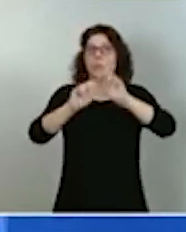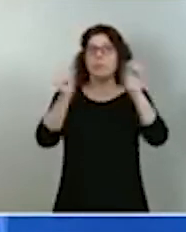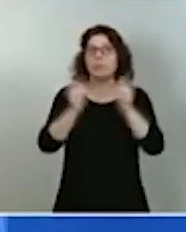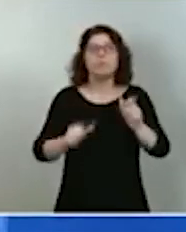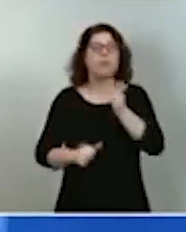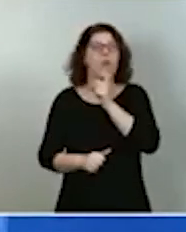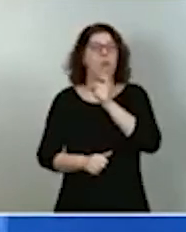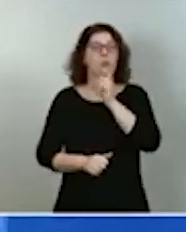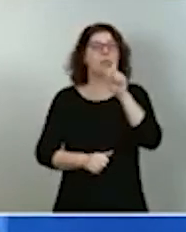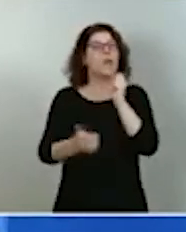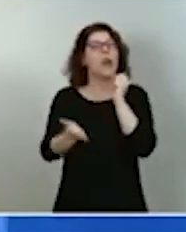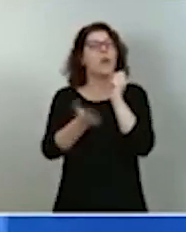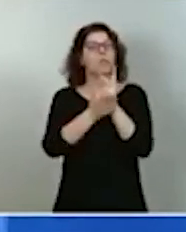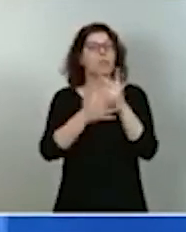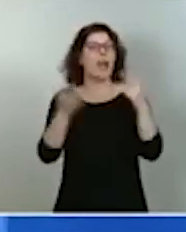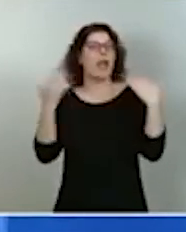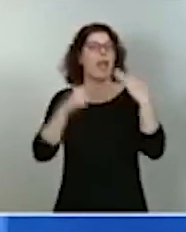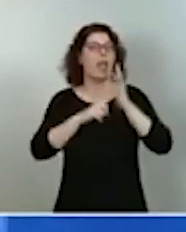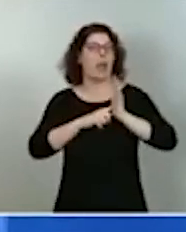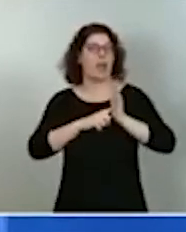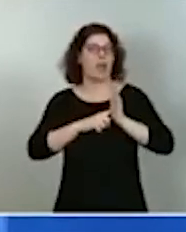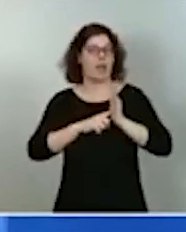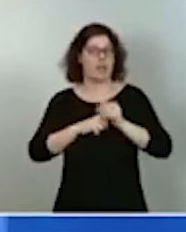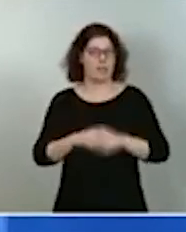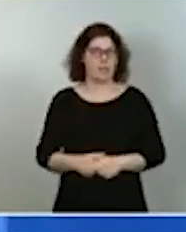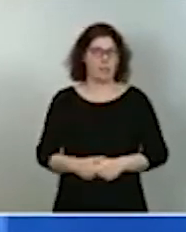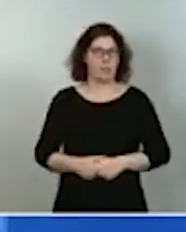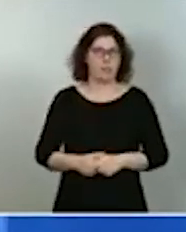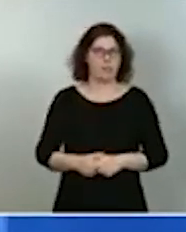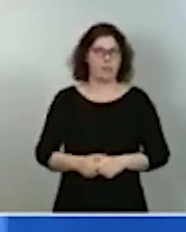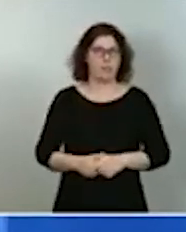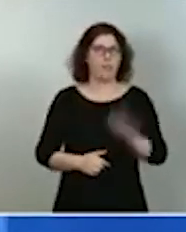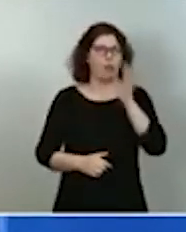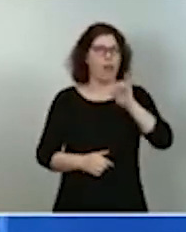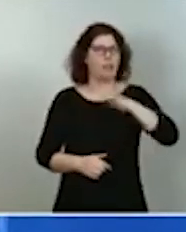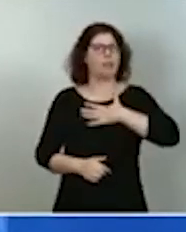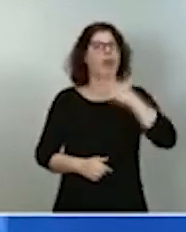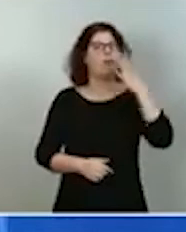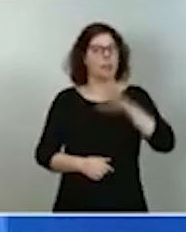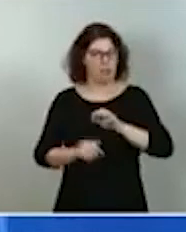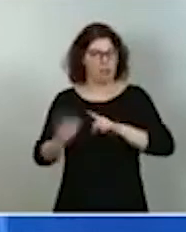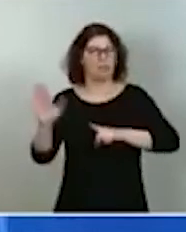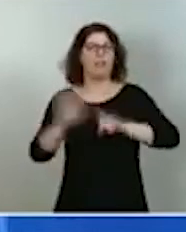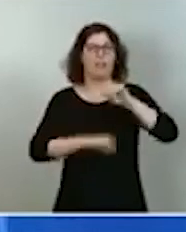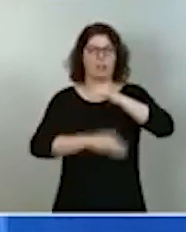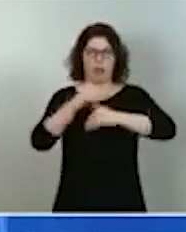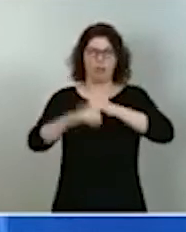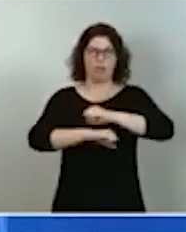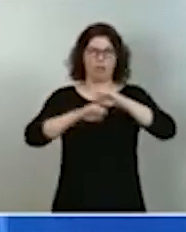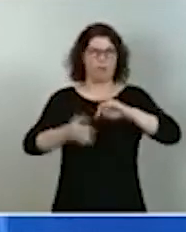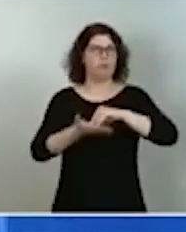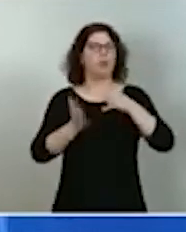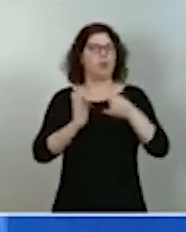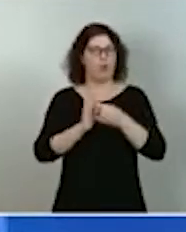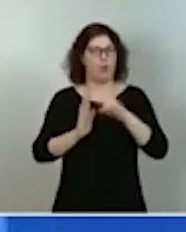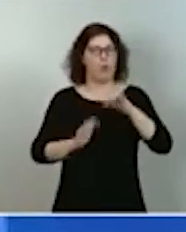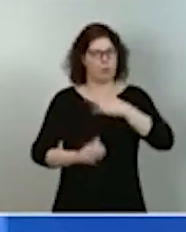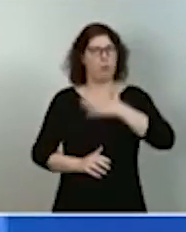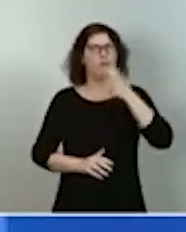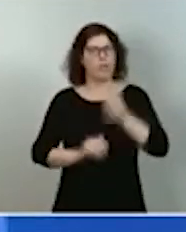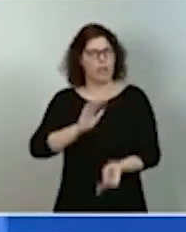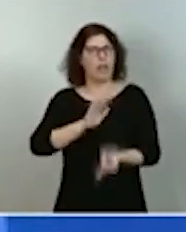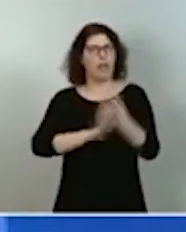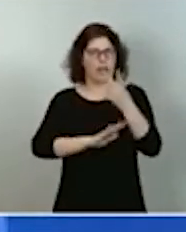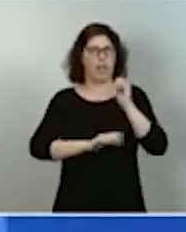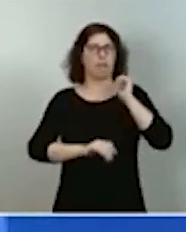la eólica offshore flotante, con grandes capacidades de desarrollo tecnológico, con gran potencial de generación de riqueza